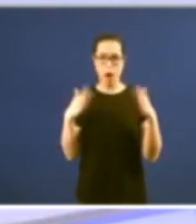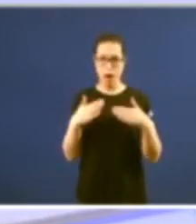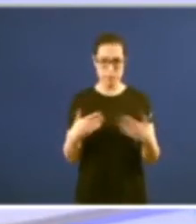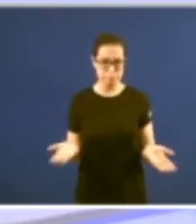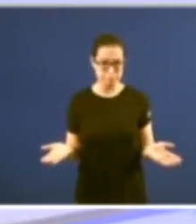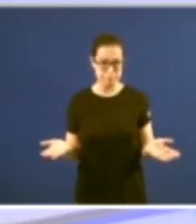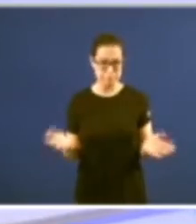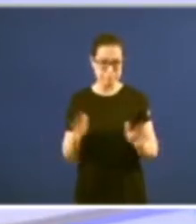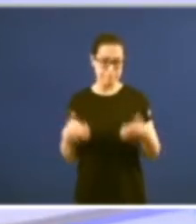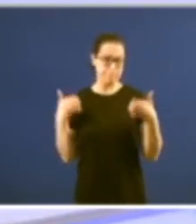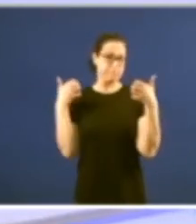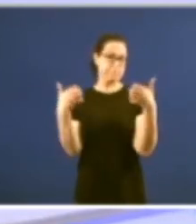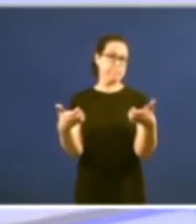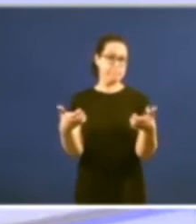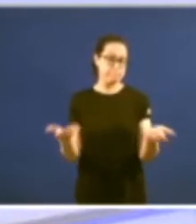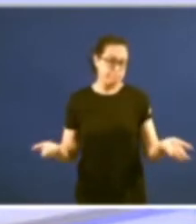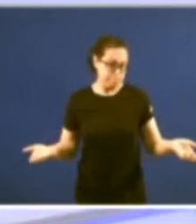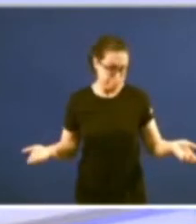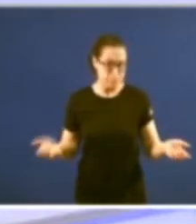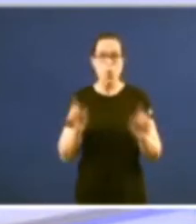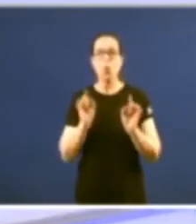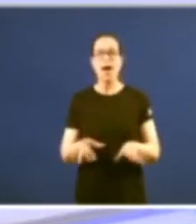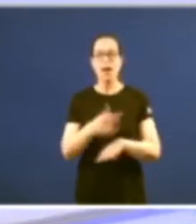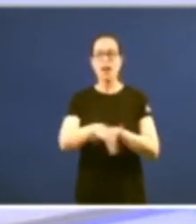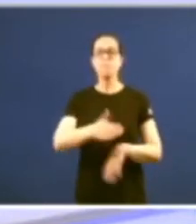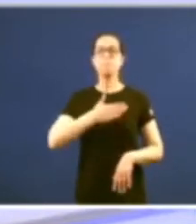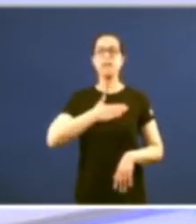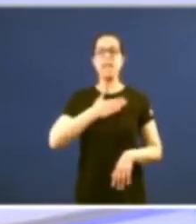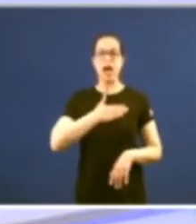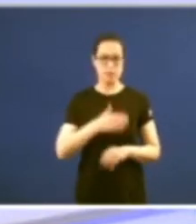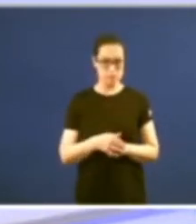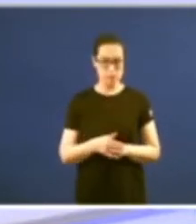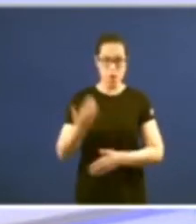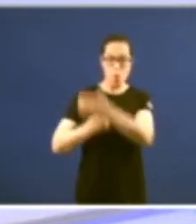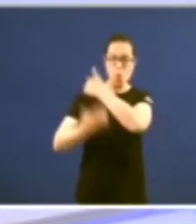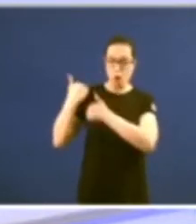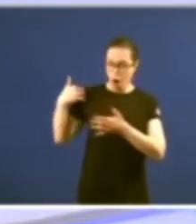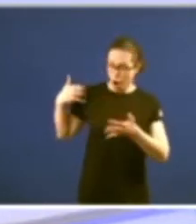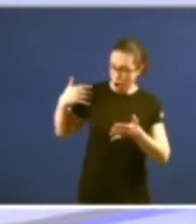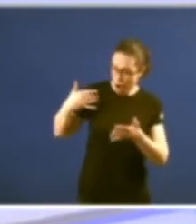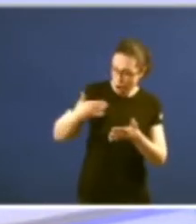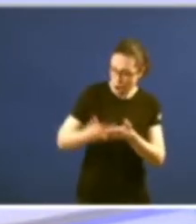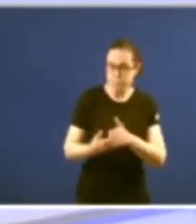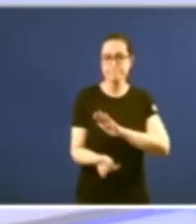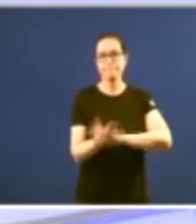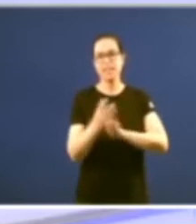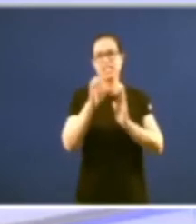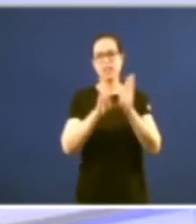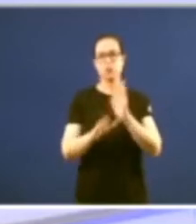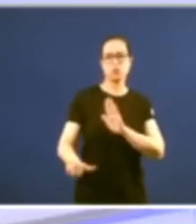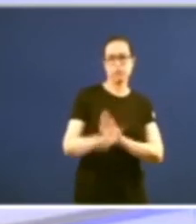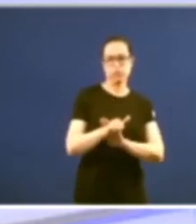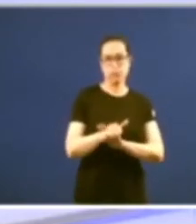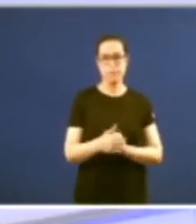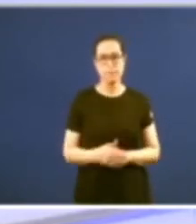quedou como aquelo de la calle es mía daqueles lodos surdiu o Estatuto del Trase para cando